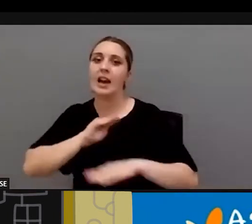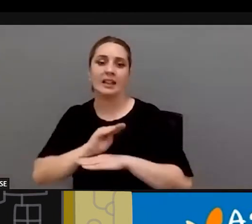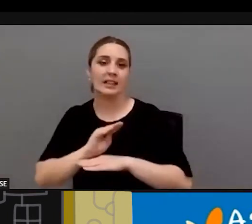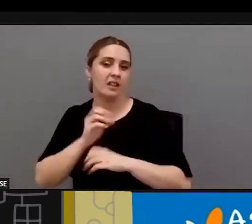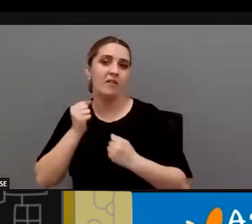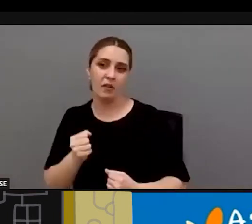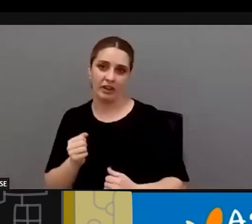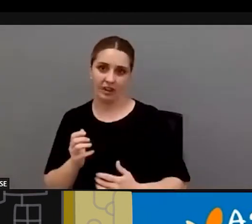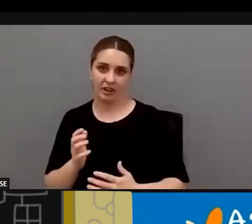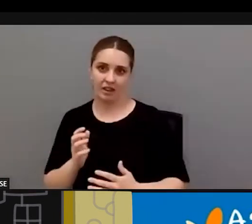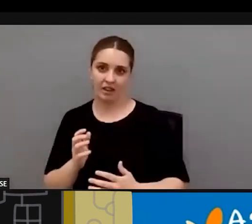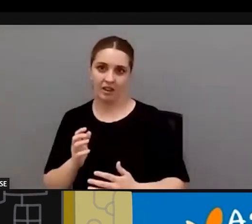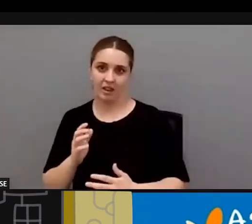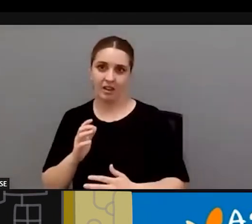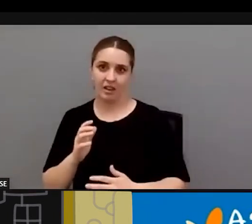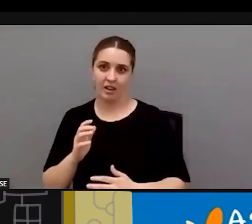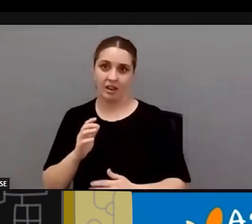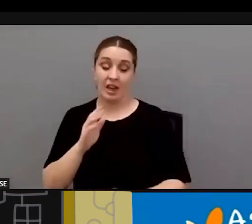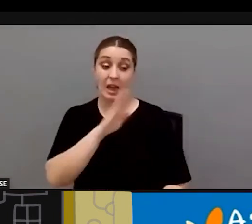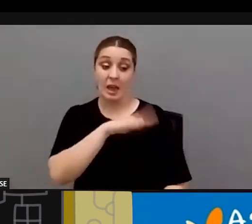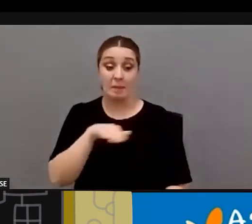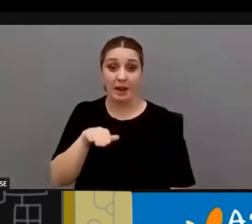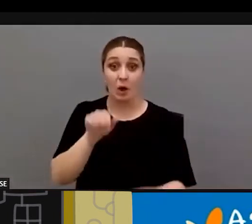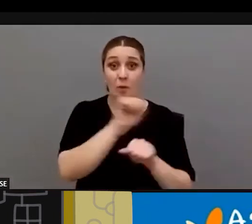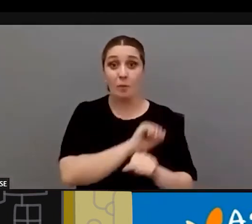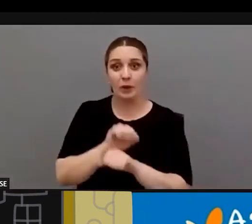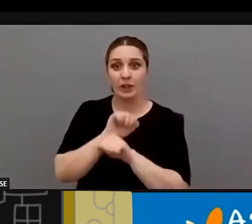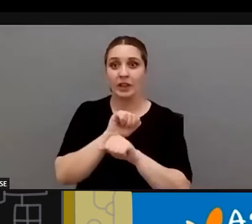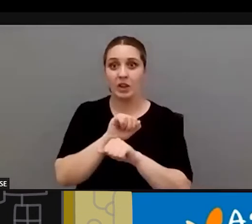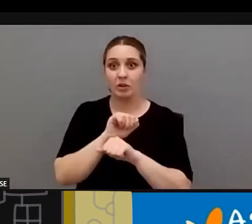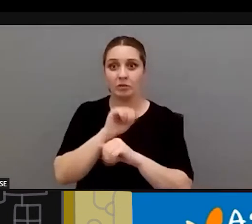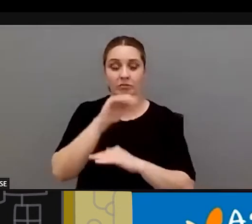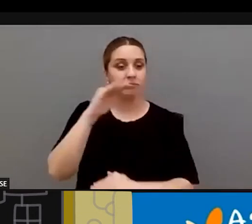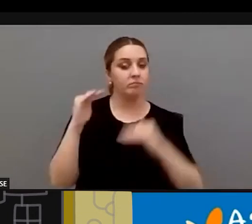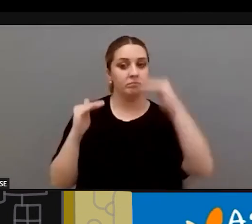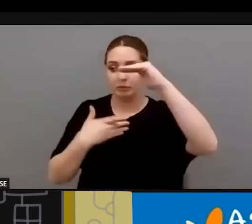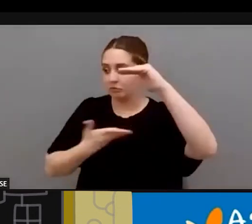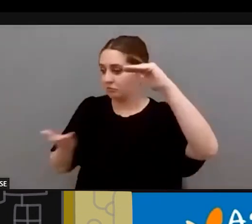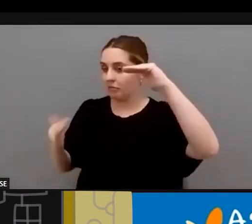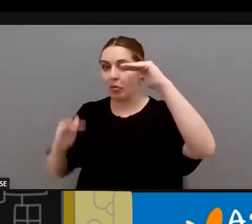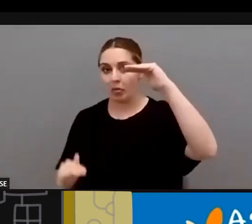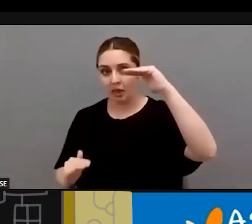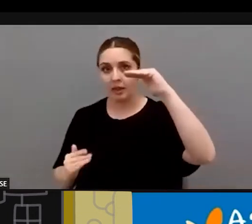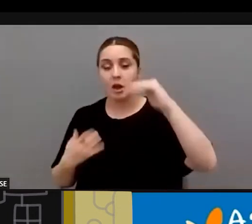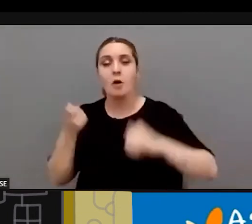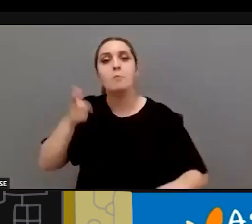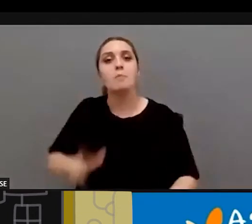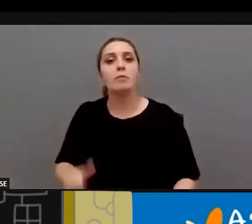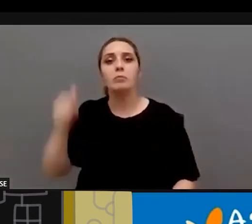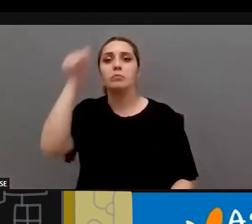la protección del menor está por encima de todo lo demás que hay unos buenos profesionales y unas buenas